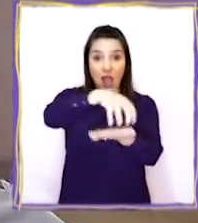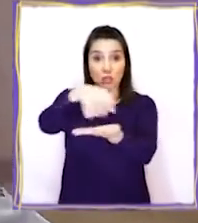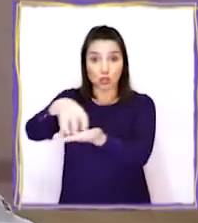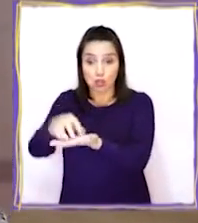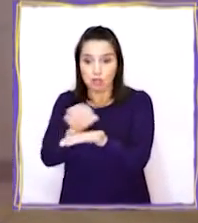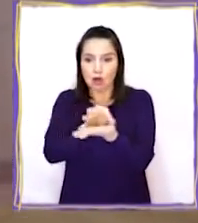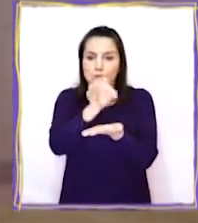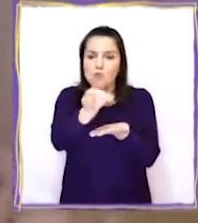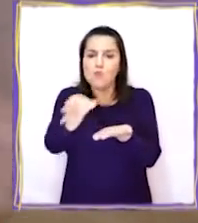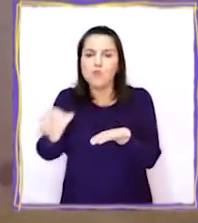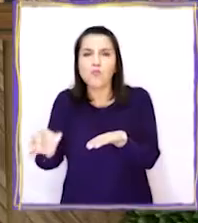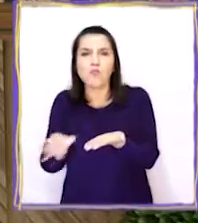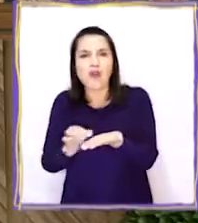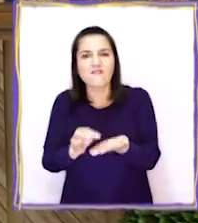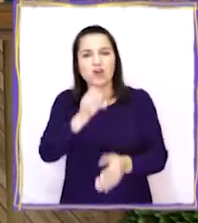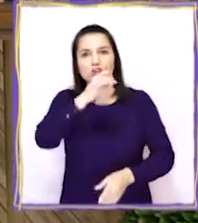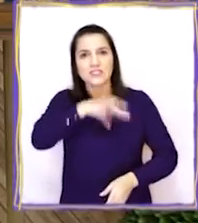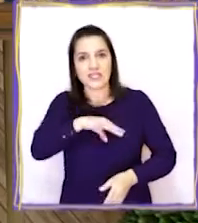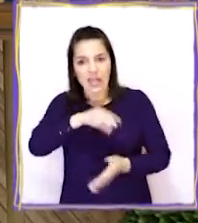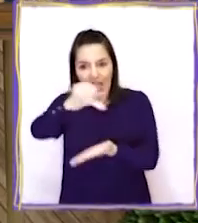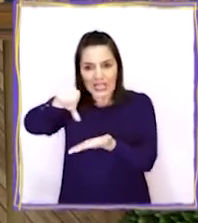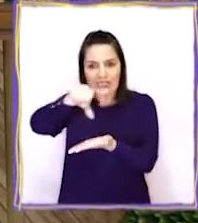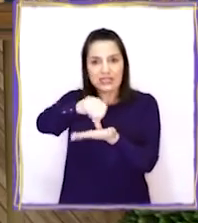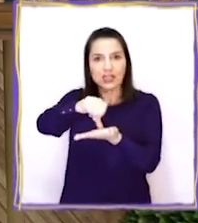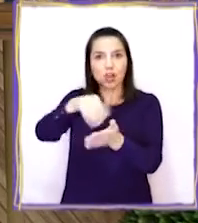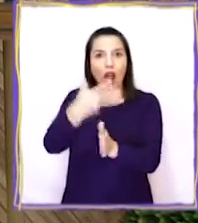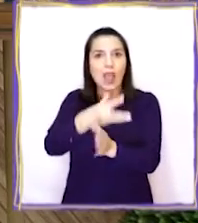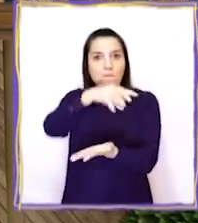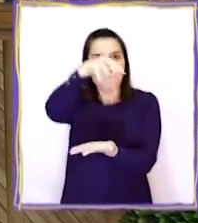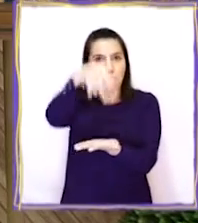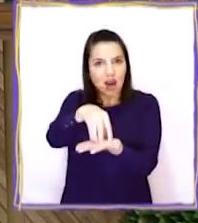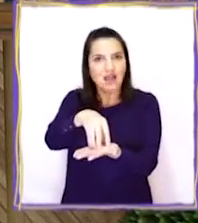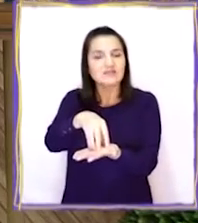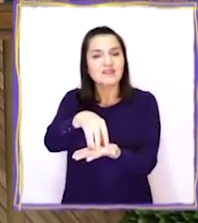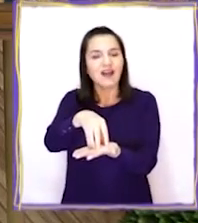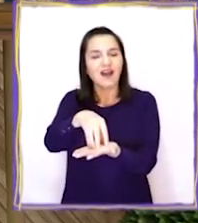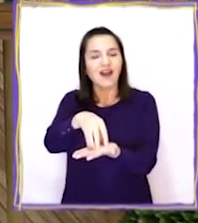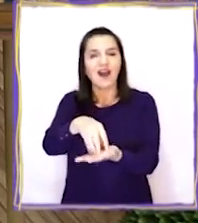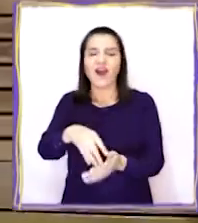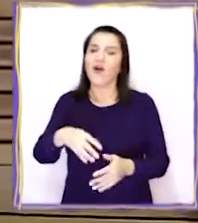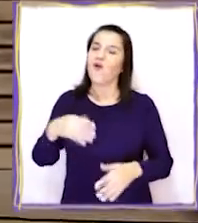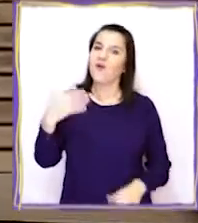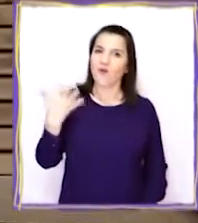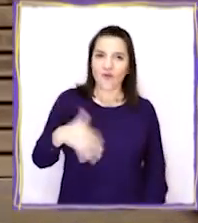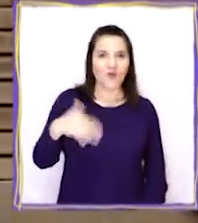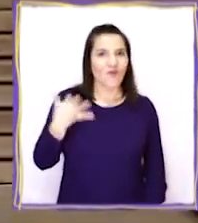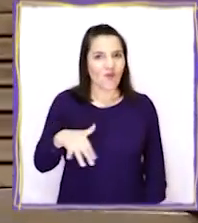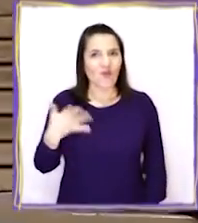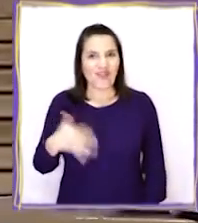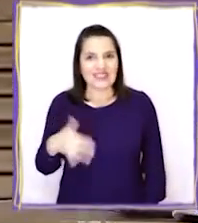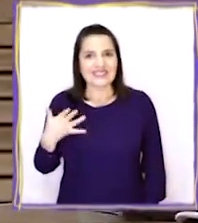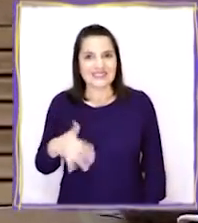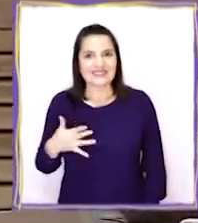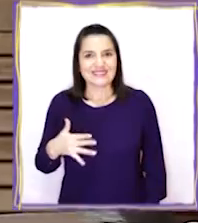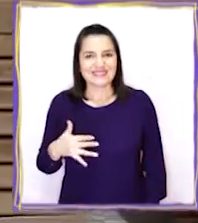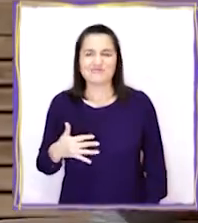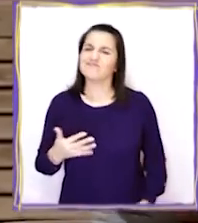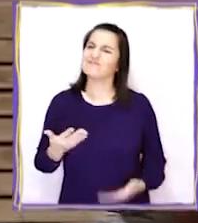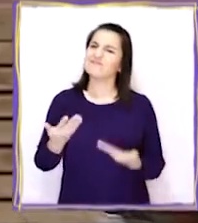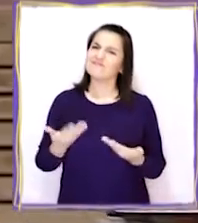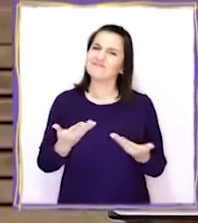y pueblos en Chile tienen en el centro una plaza. ¡Eso sí que es increíble!